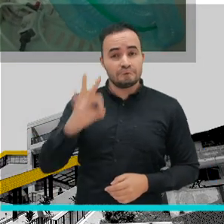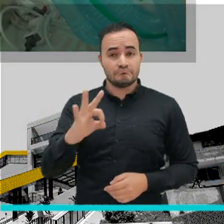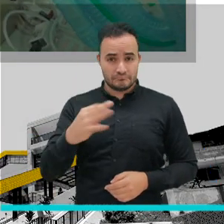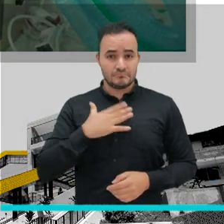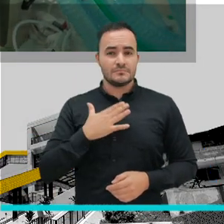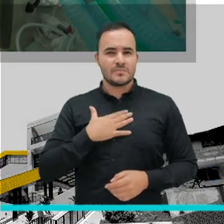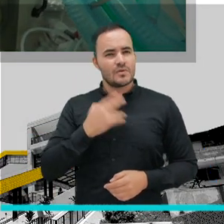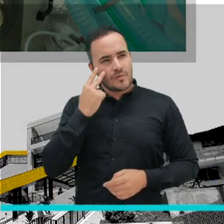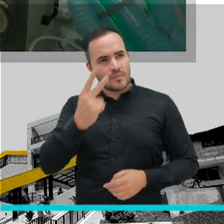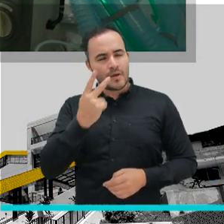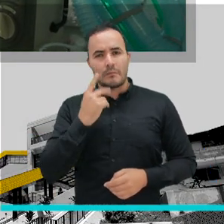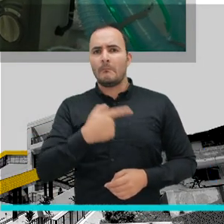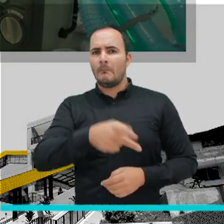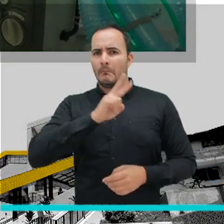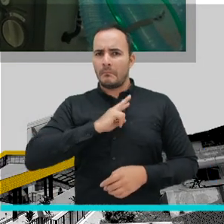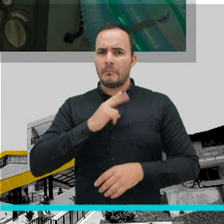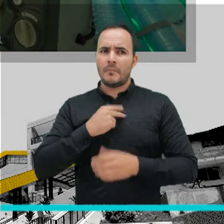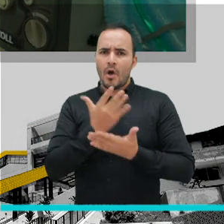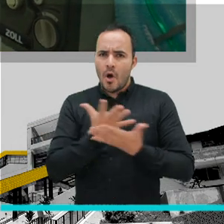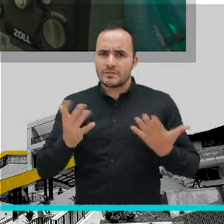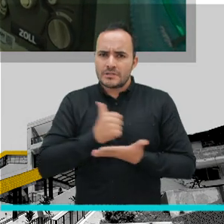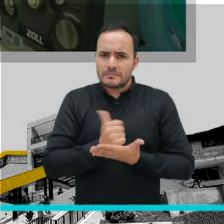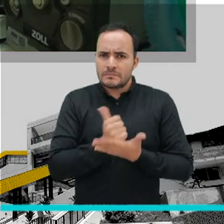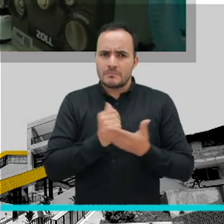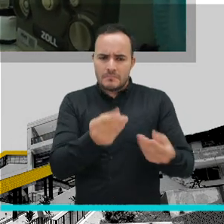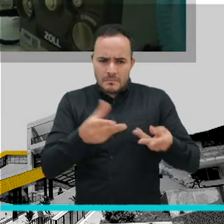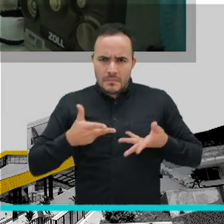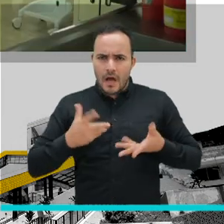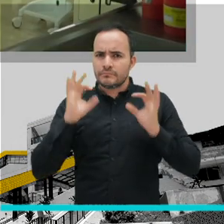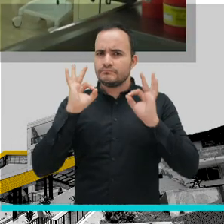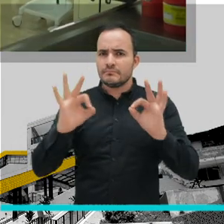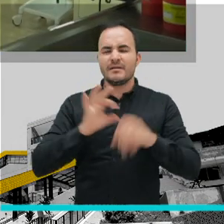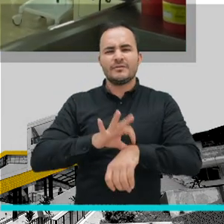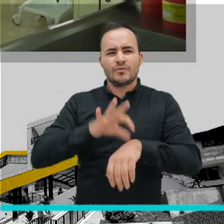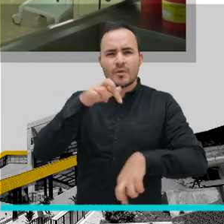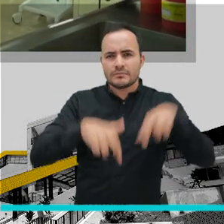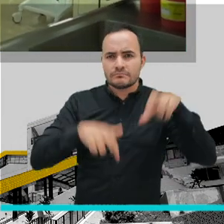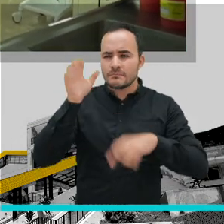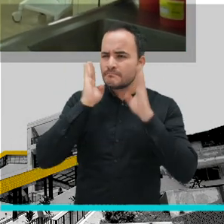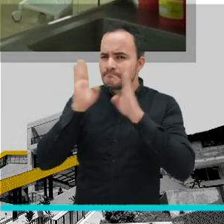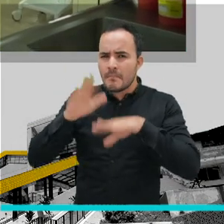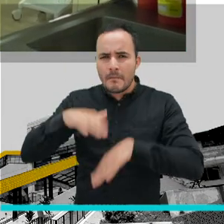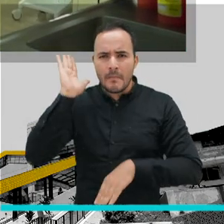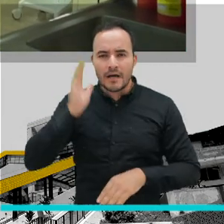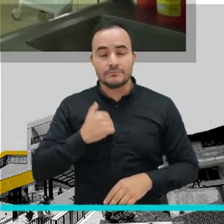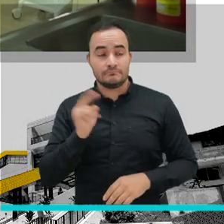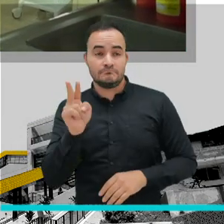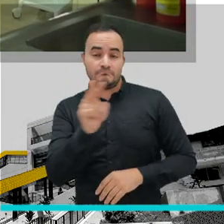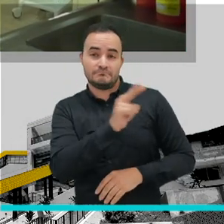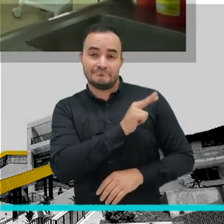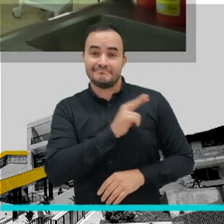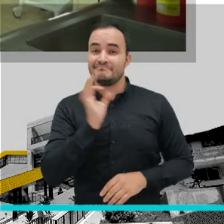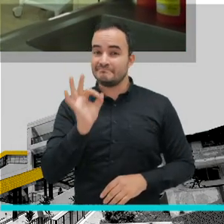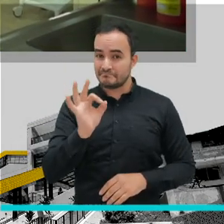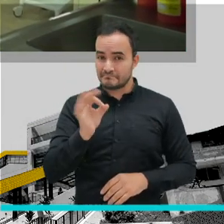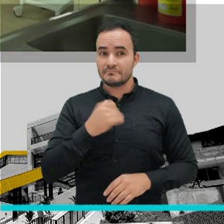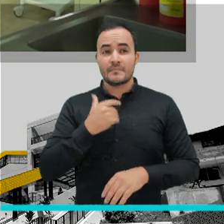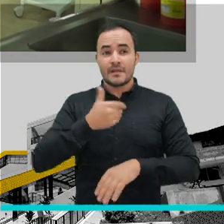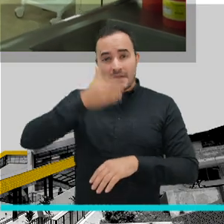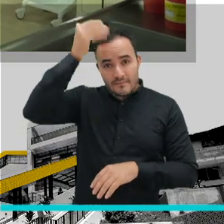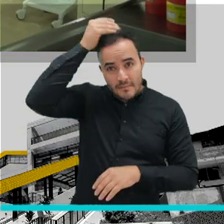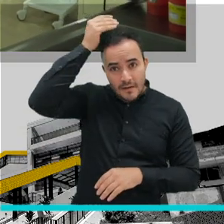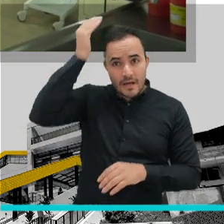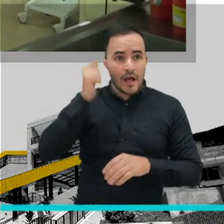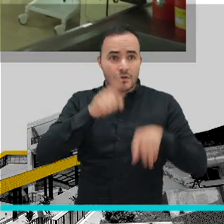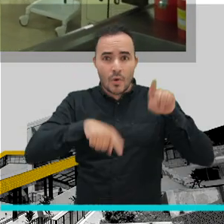bien, me han puesto muy buenos medicamentos, los doctores muy atentos, las jefes de